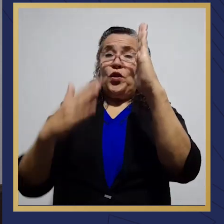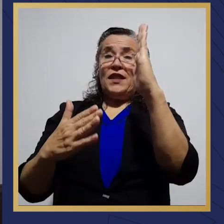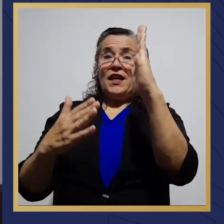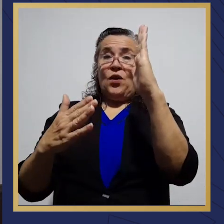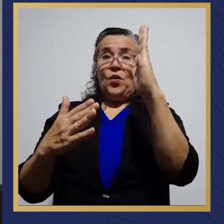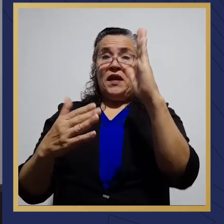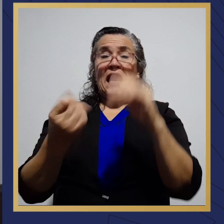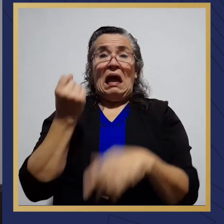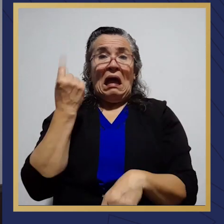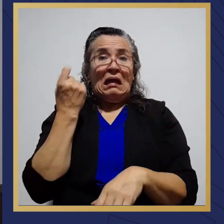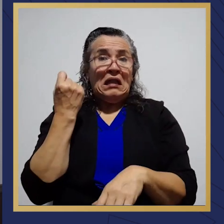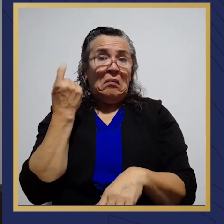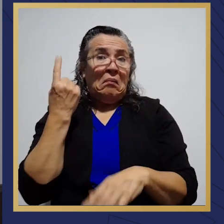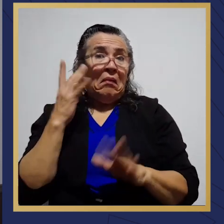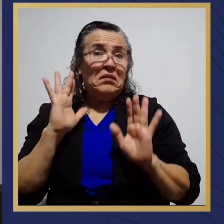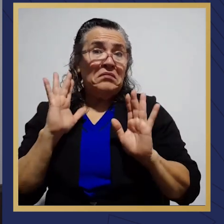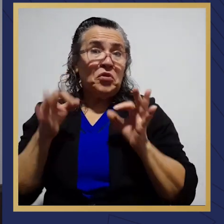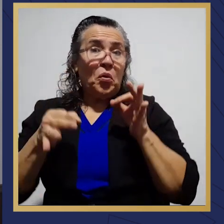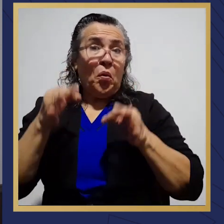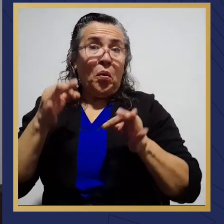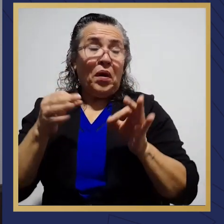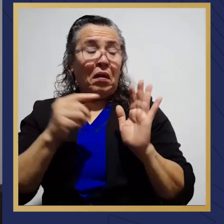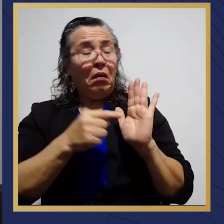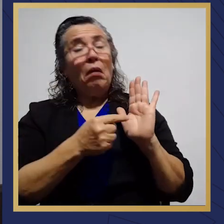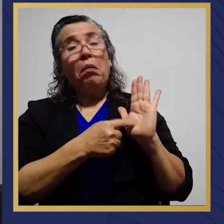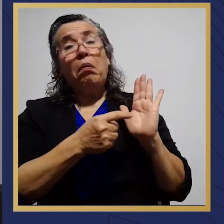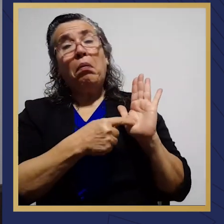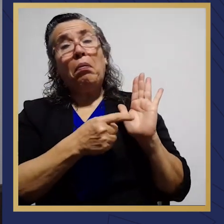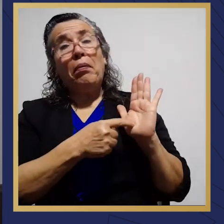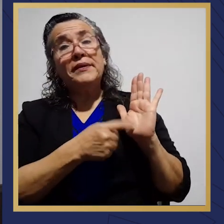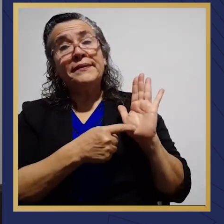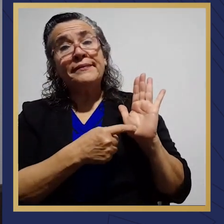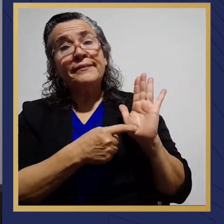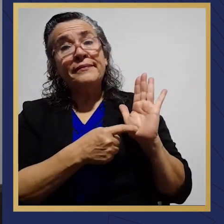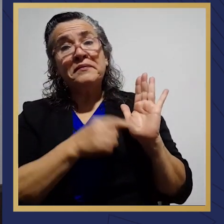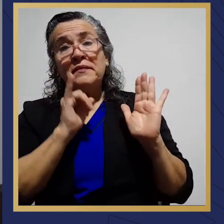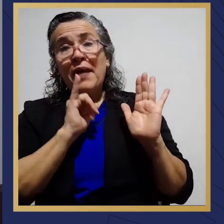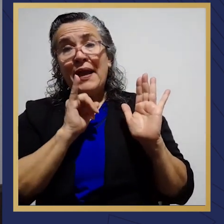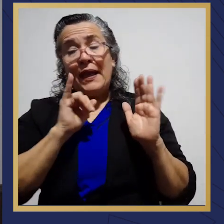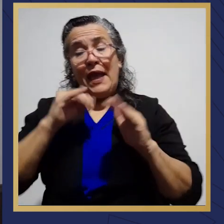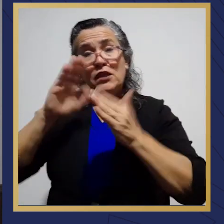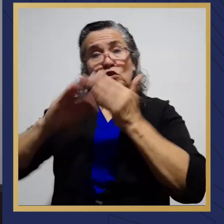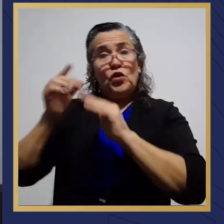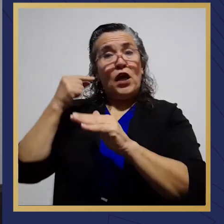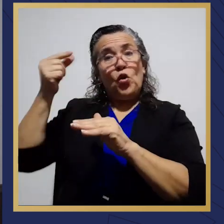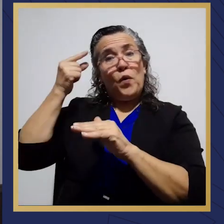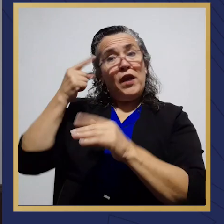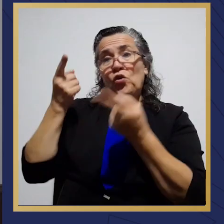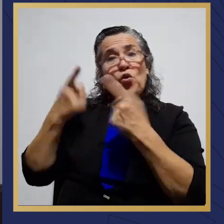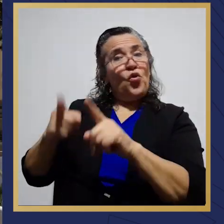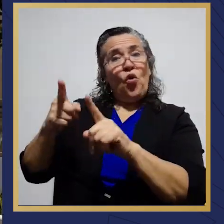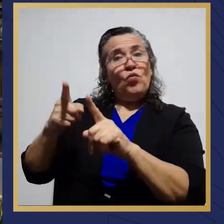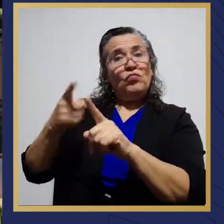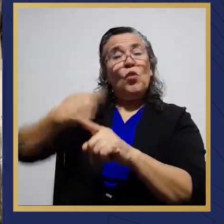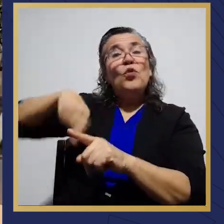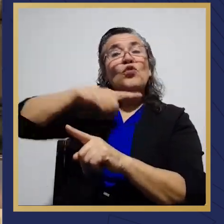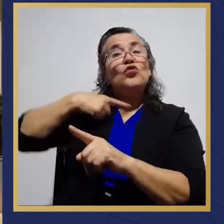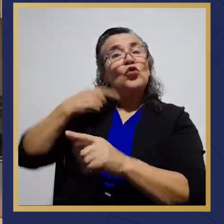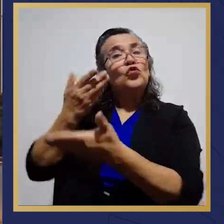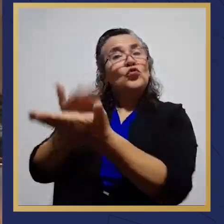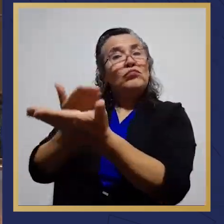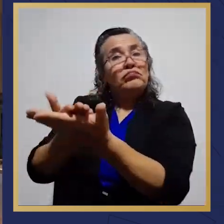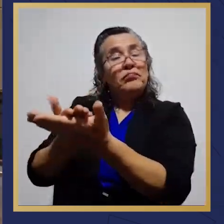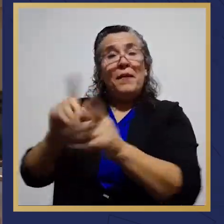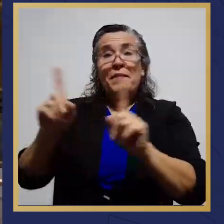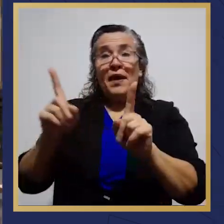Contraloría saca una interpretación jurídica para que esto no pueda ocurrir como lo habíamos